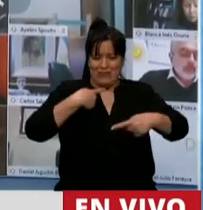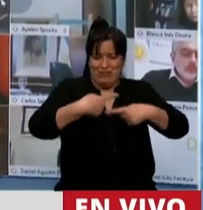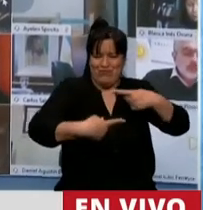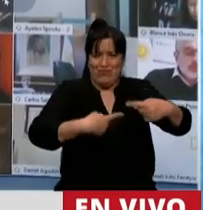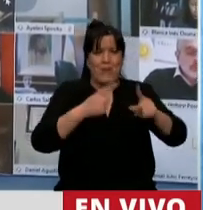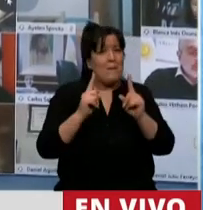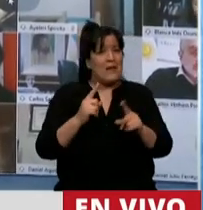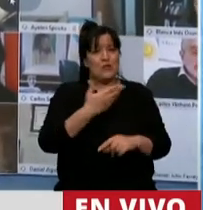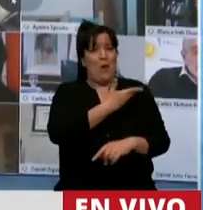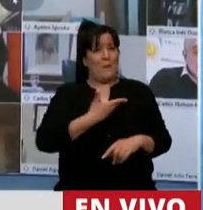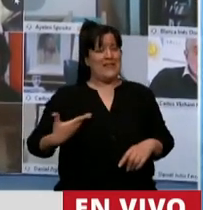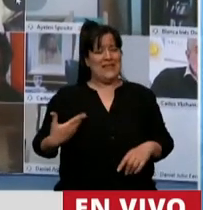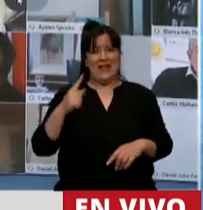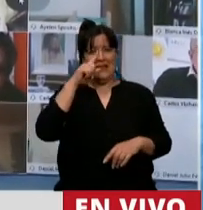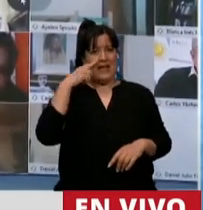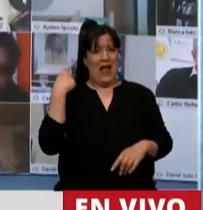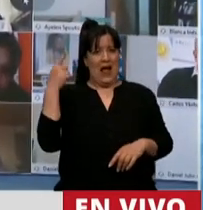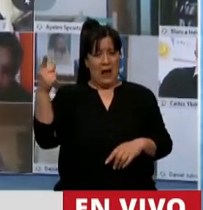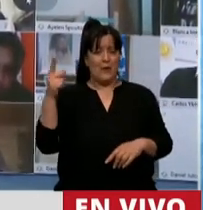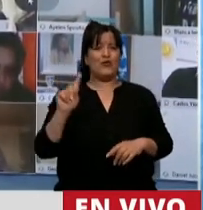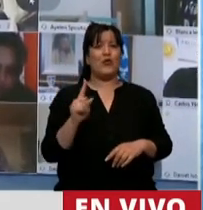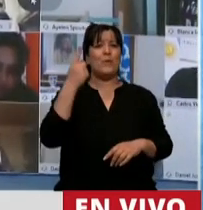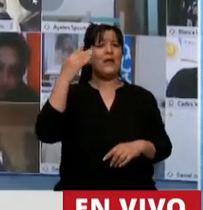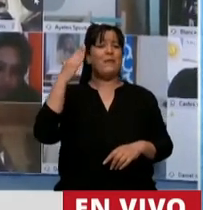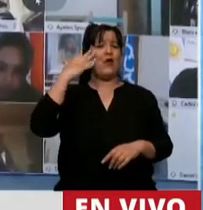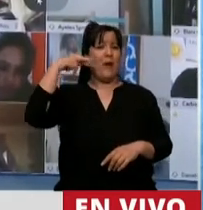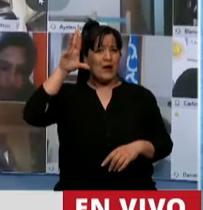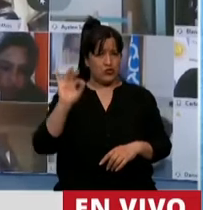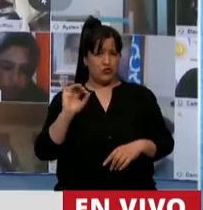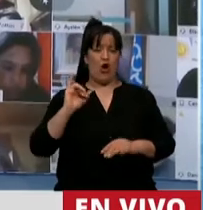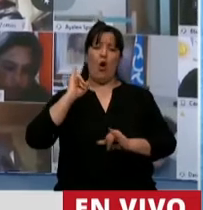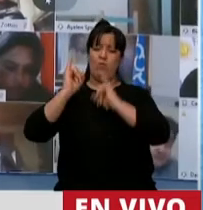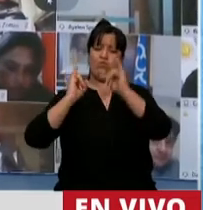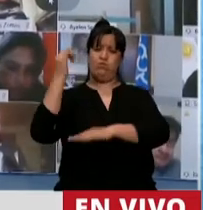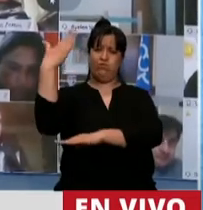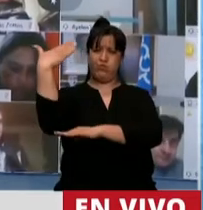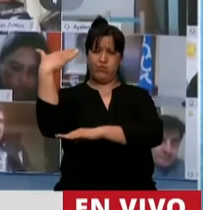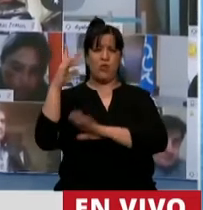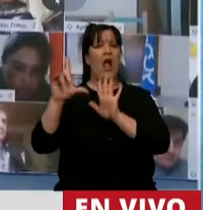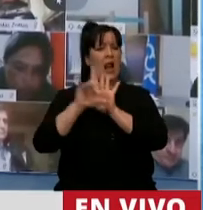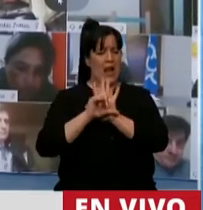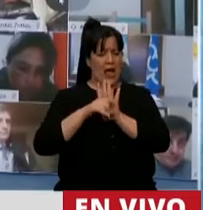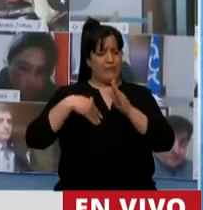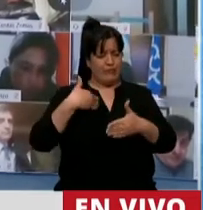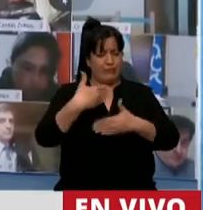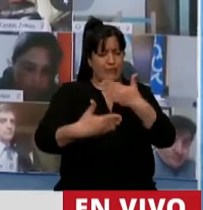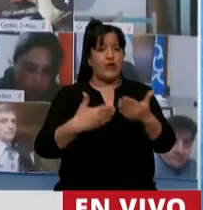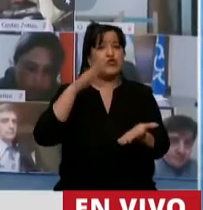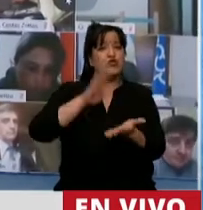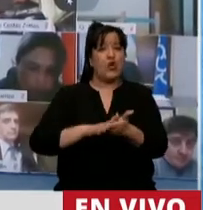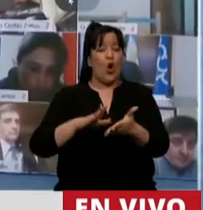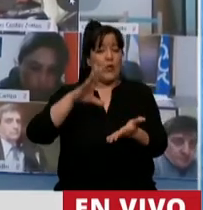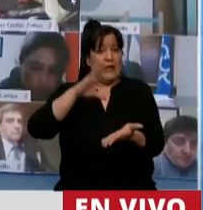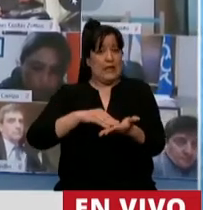anunciadas por el presidente de la Nación el primero de marzo pasado y que tienen que ver con la soberanía en el